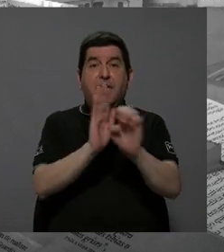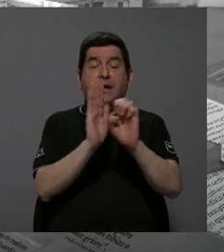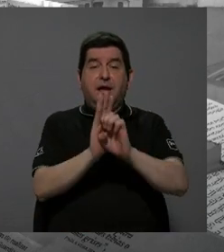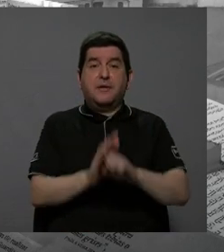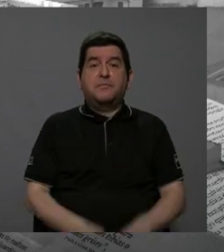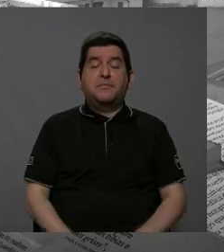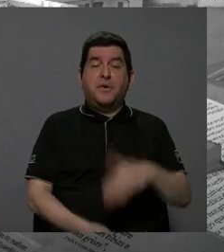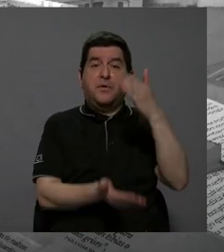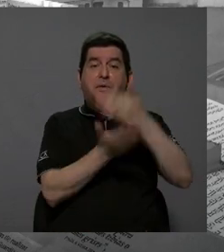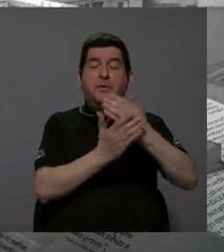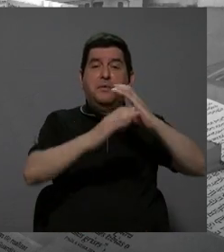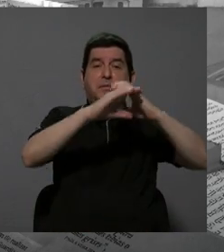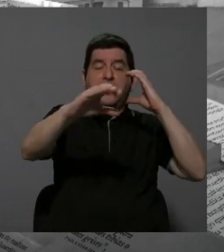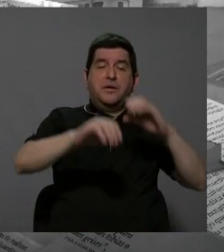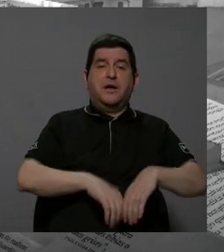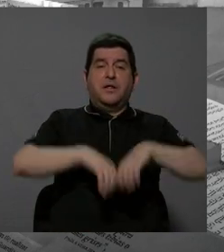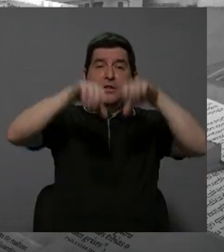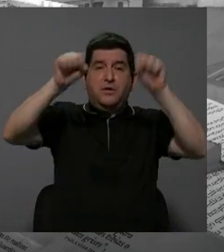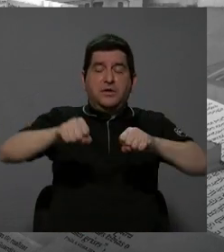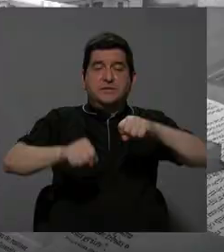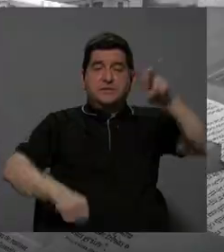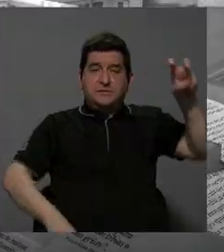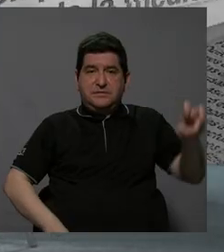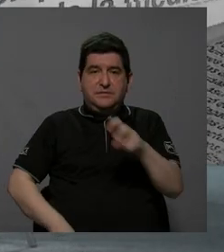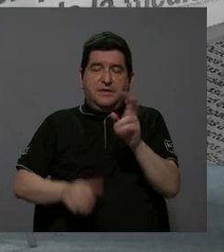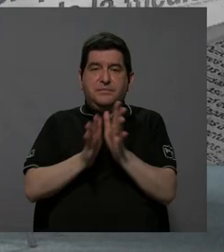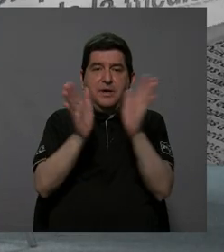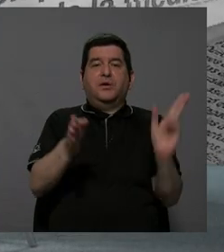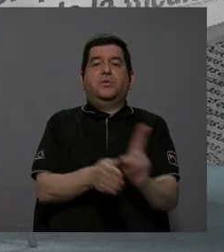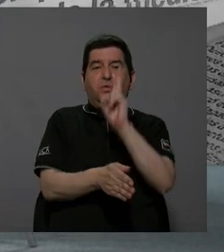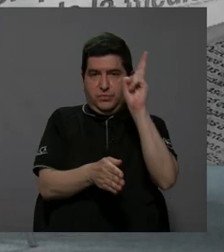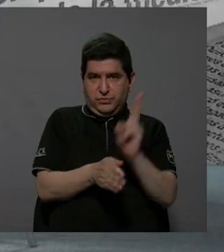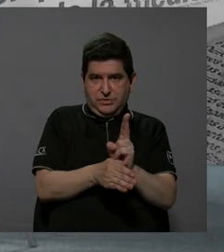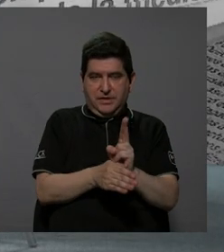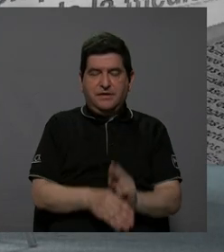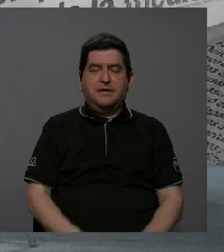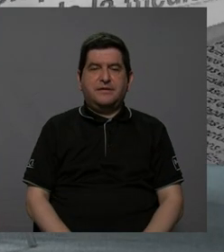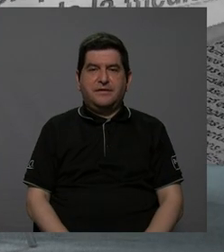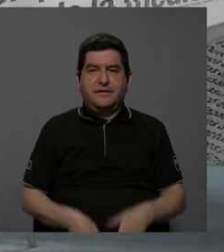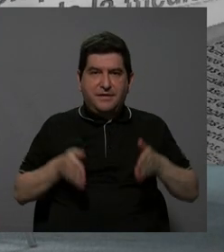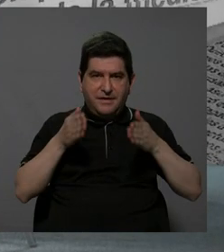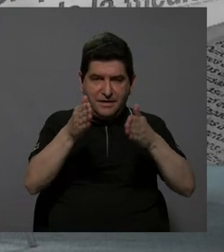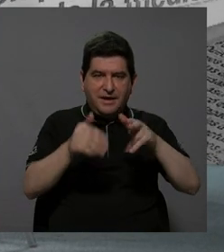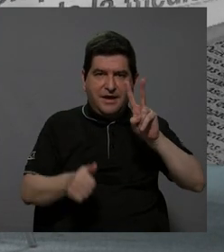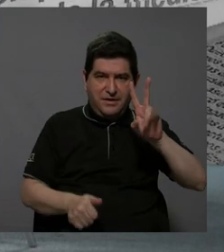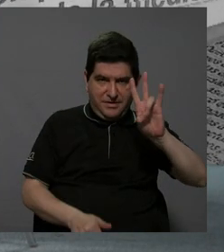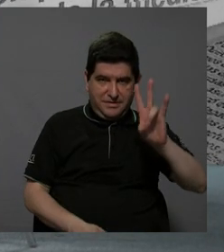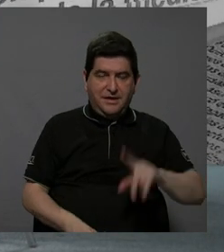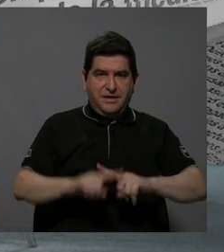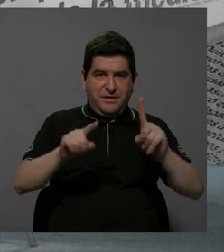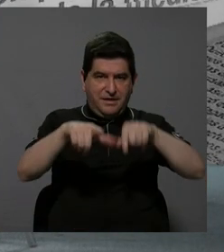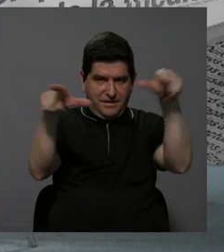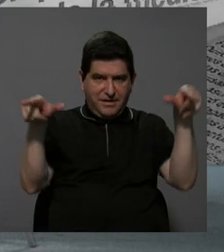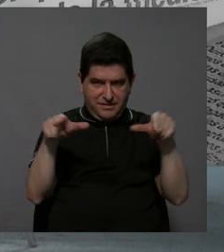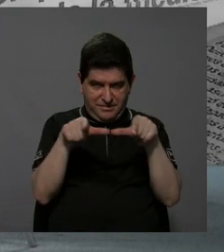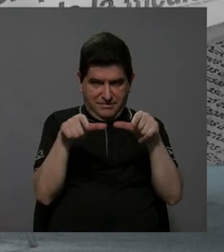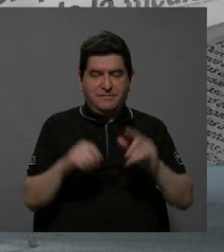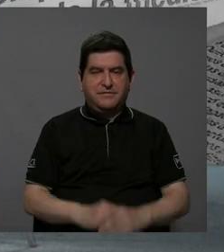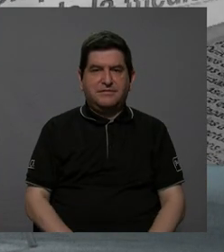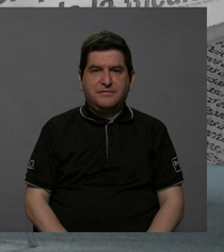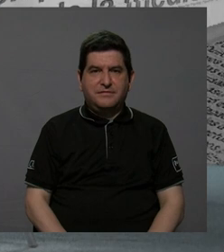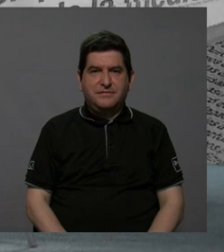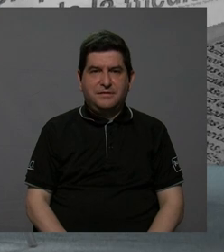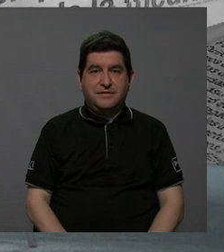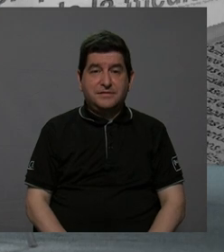a una parada de autobús y usar el sistema de transporte público. Y la Ruta 27 es un corredor que en muchos puntos a lo largo de